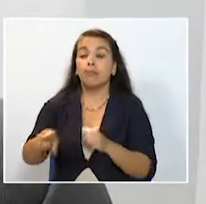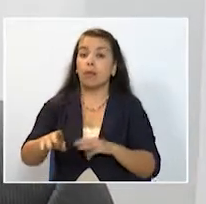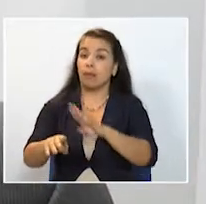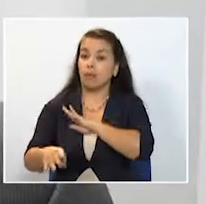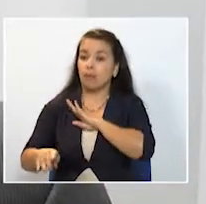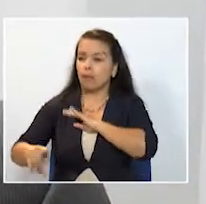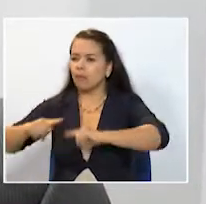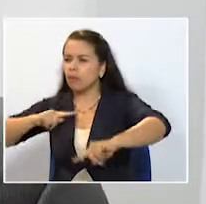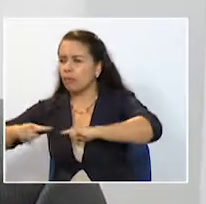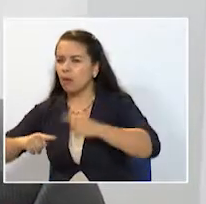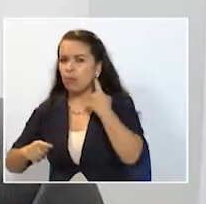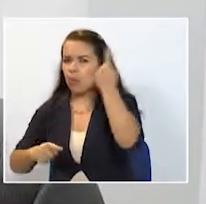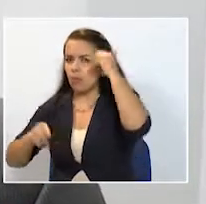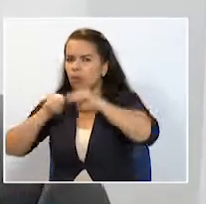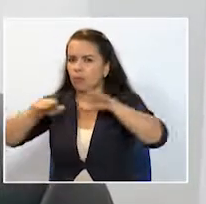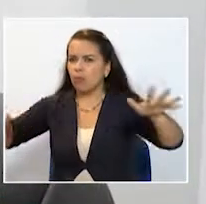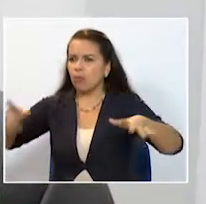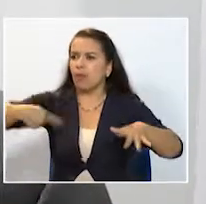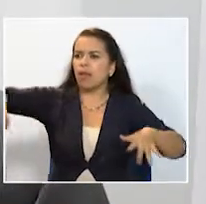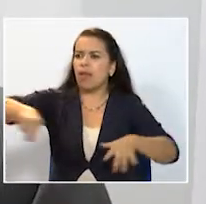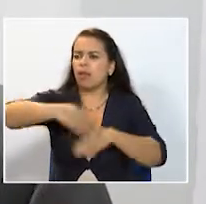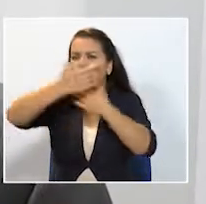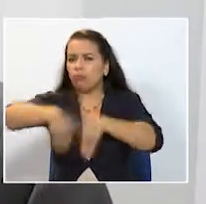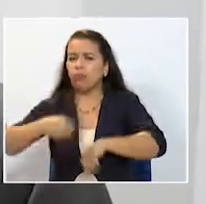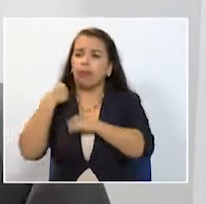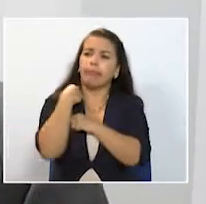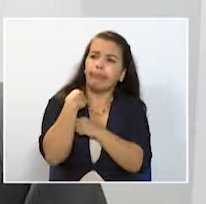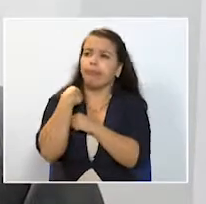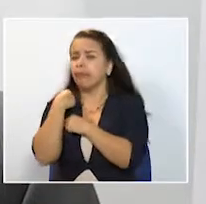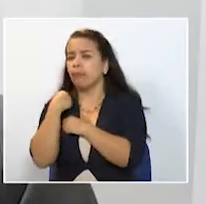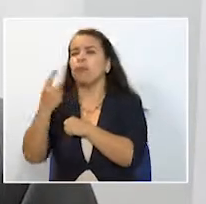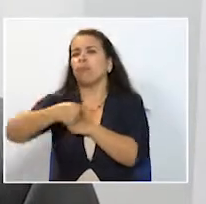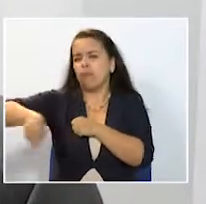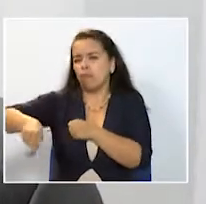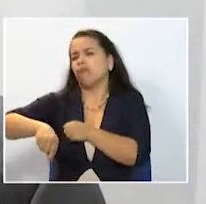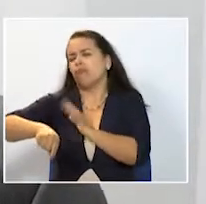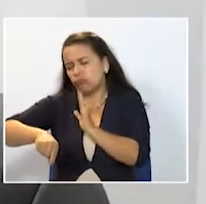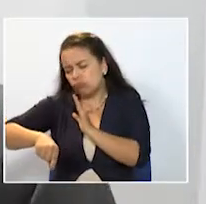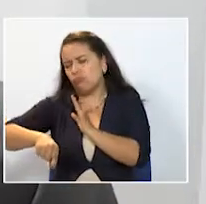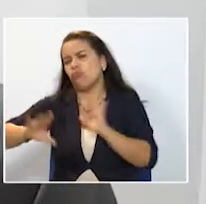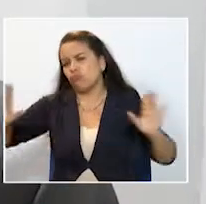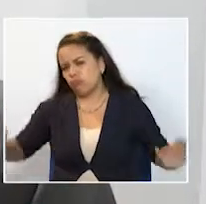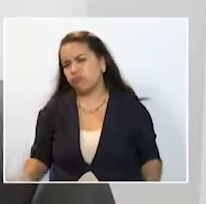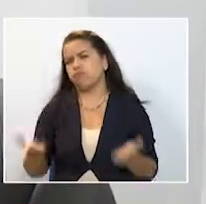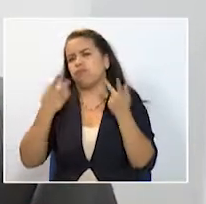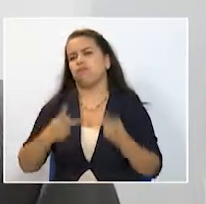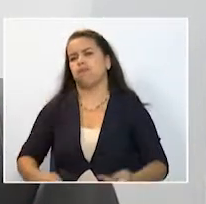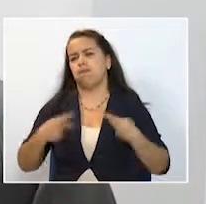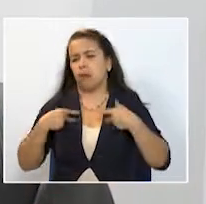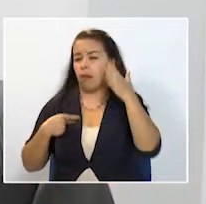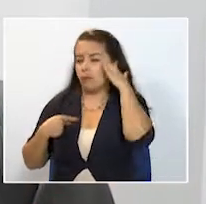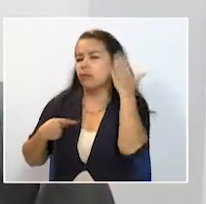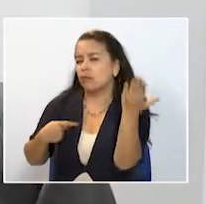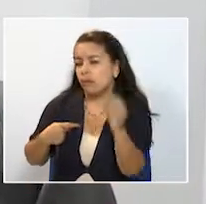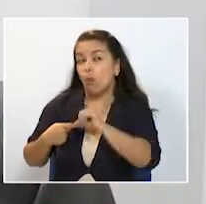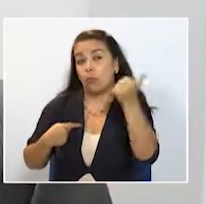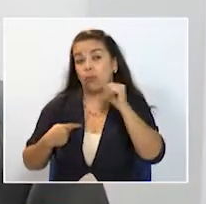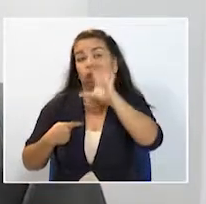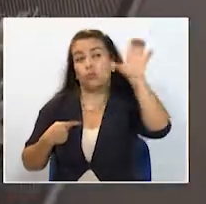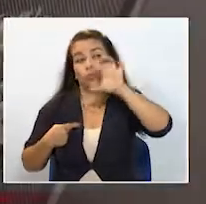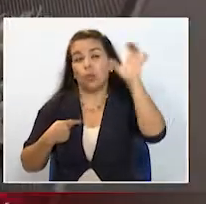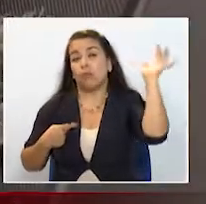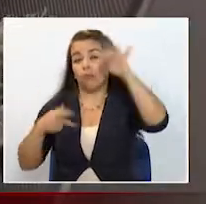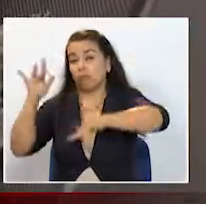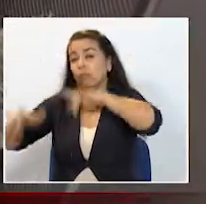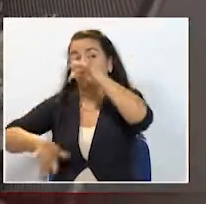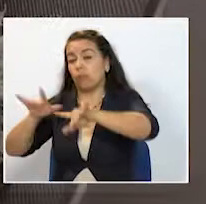política pública para que estos habitantes de la calle tengan las mejores oportunidades porque usted mismo sabe que hasta de otras ciudades han llegado familias acá